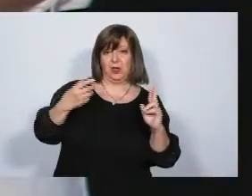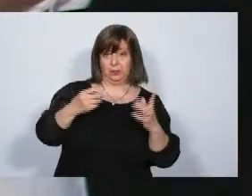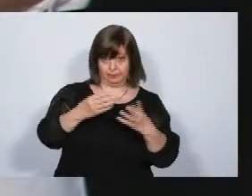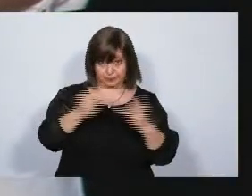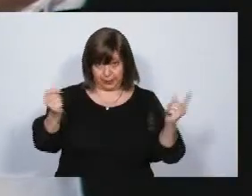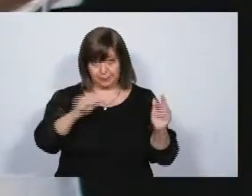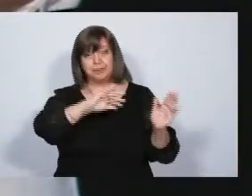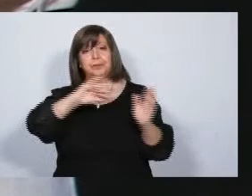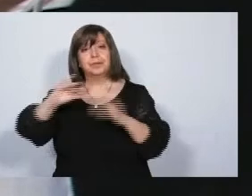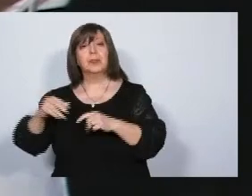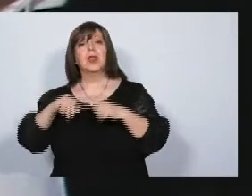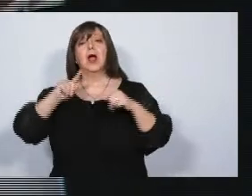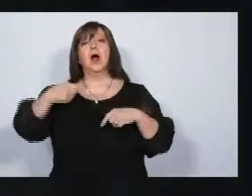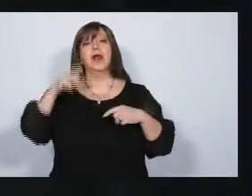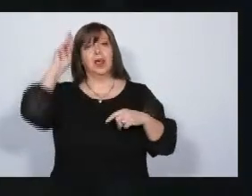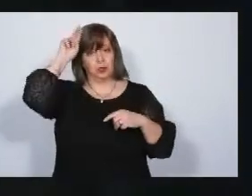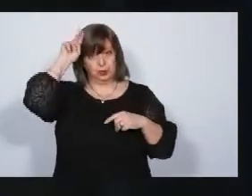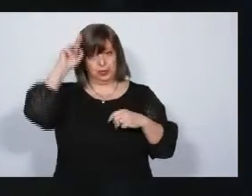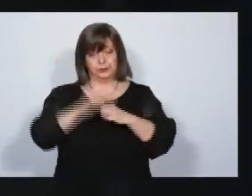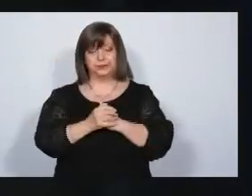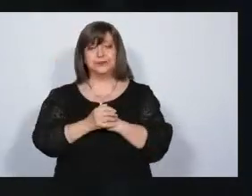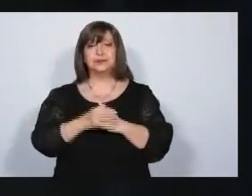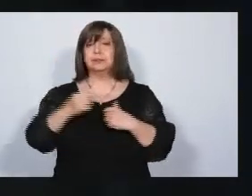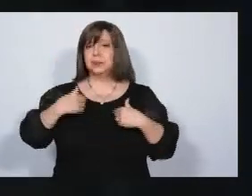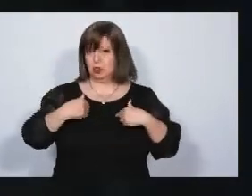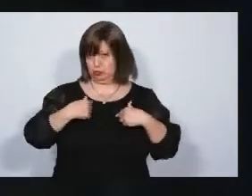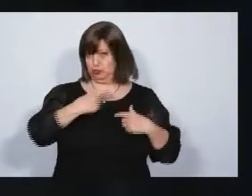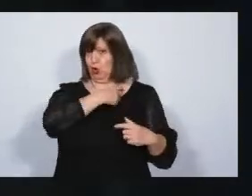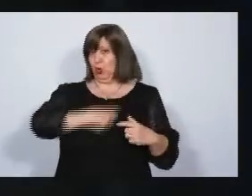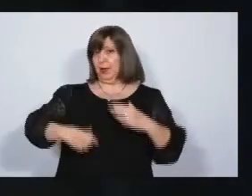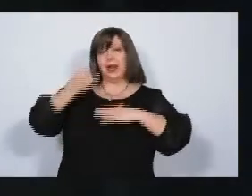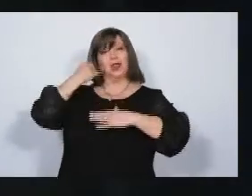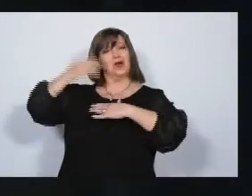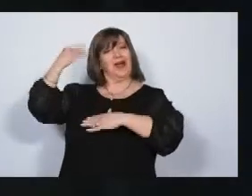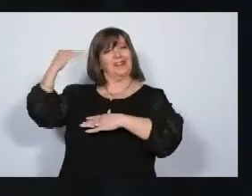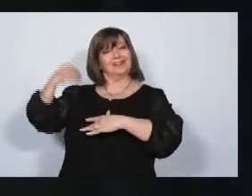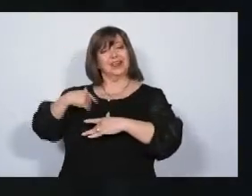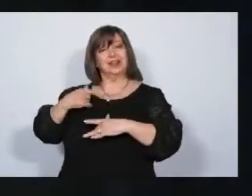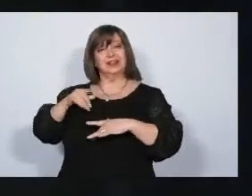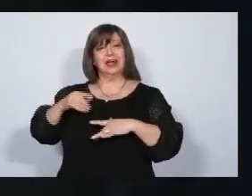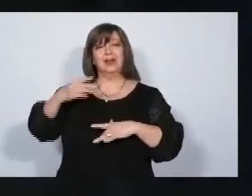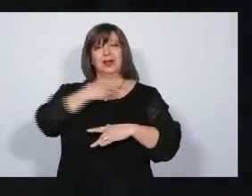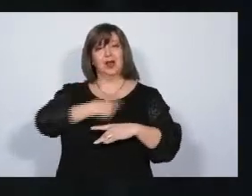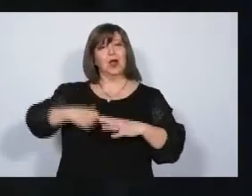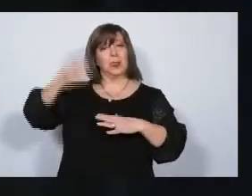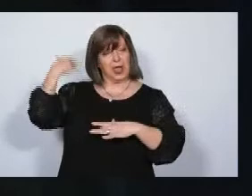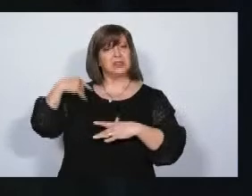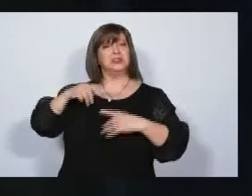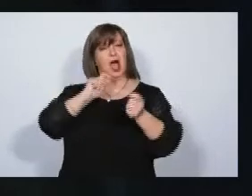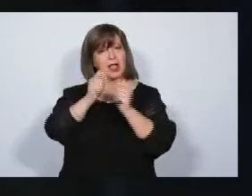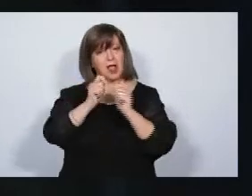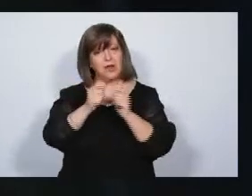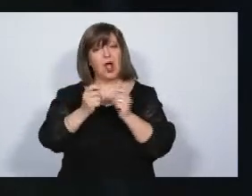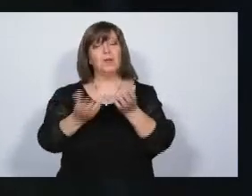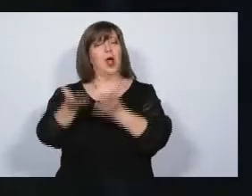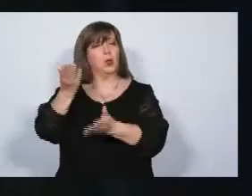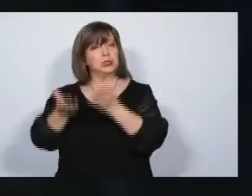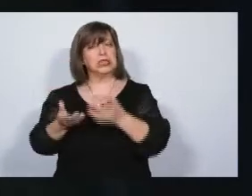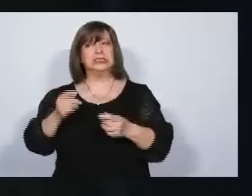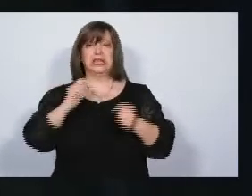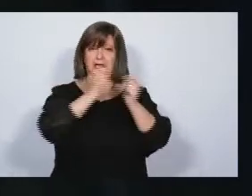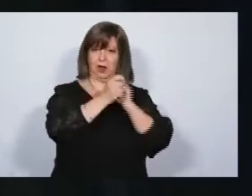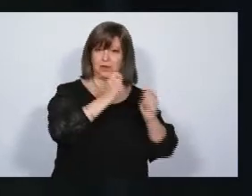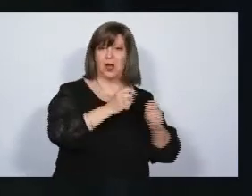candidato Alfredo Cornejo. Cuando fui gobernador hicimos serias reformas en la justicia y en la seguridad.